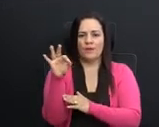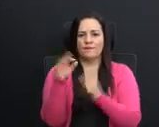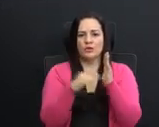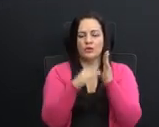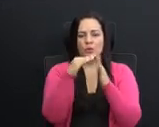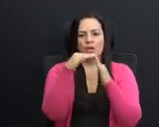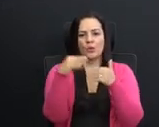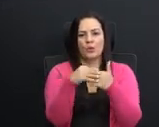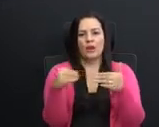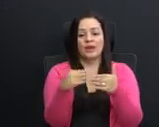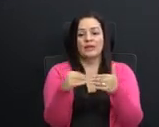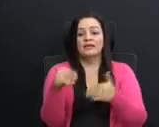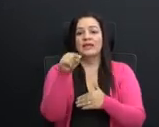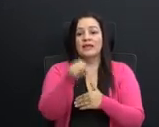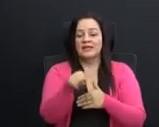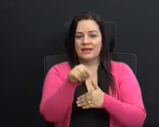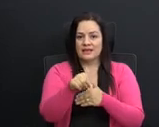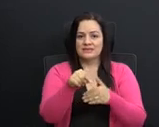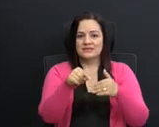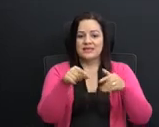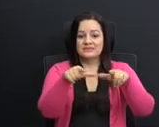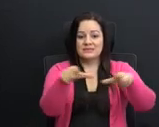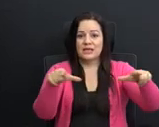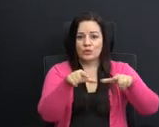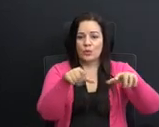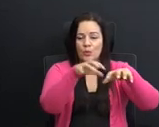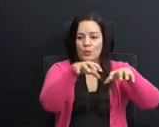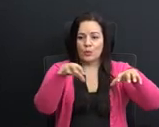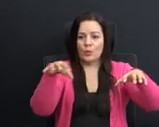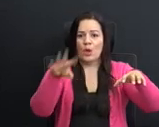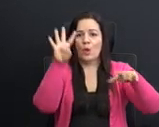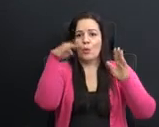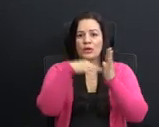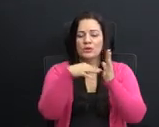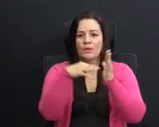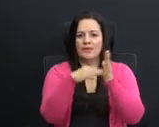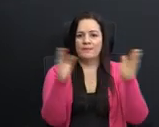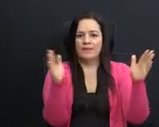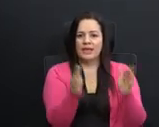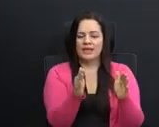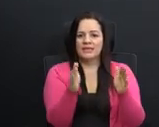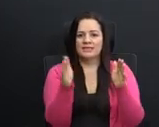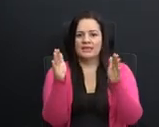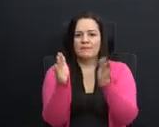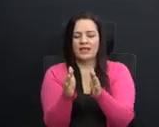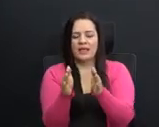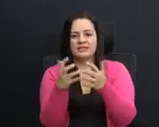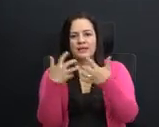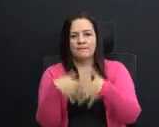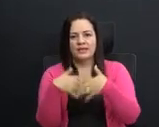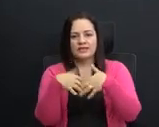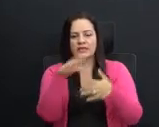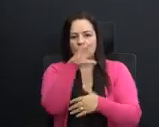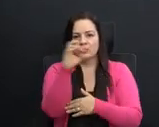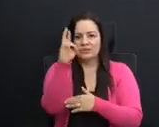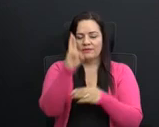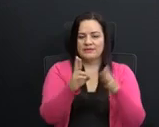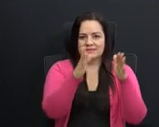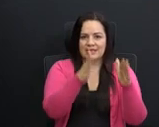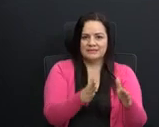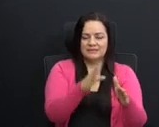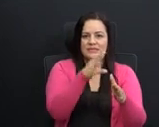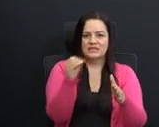Este sector encadena a 4 mil pequeñas y medianas empresas costarricenses.